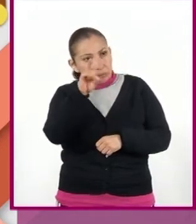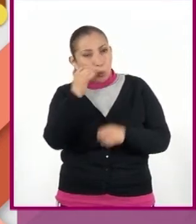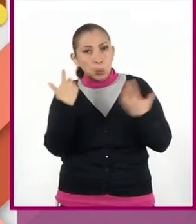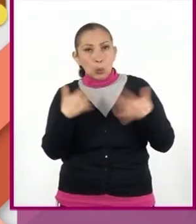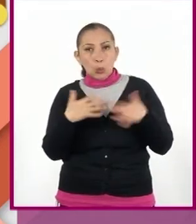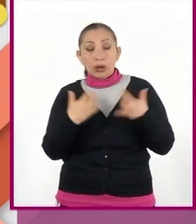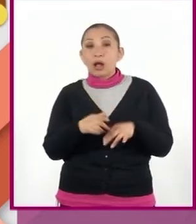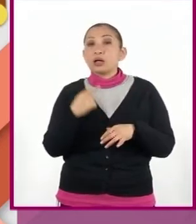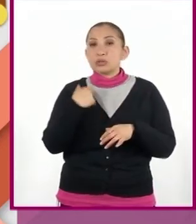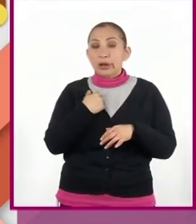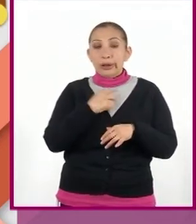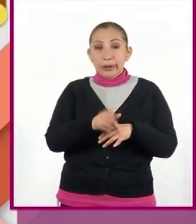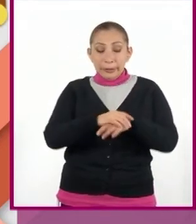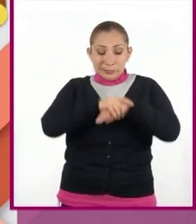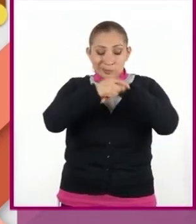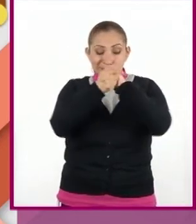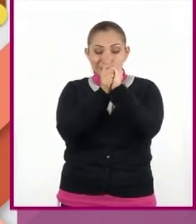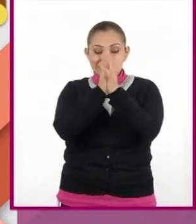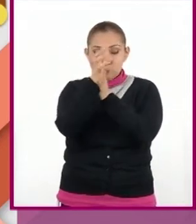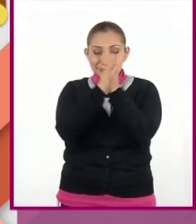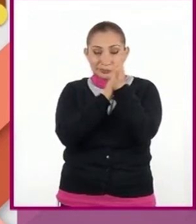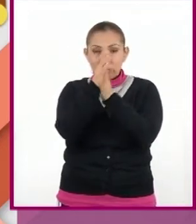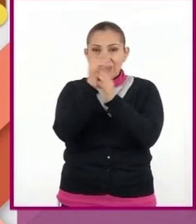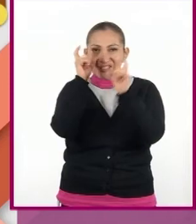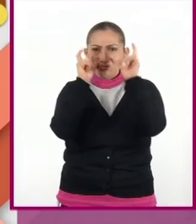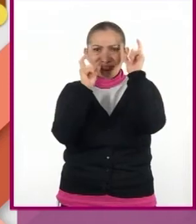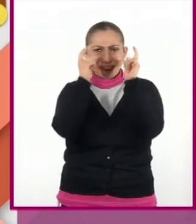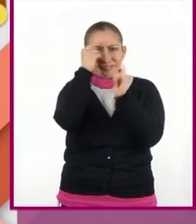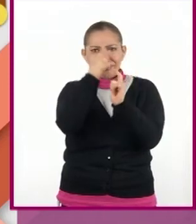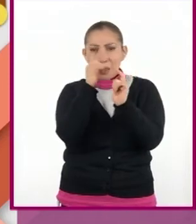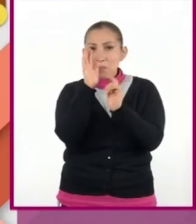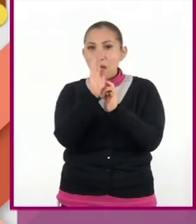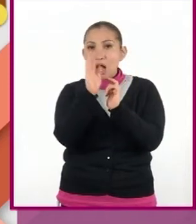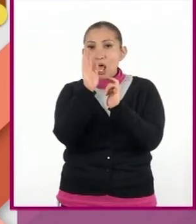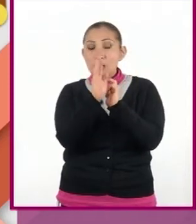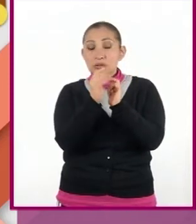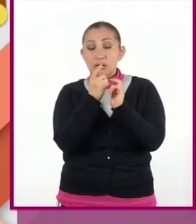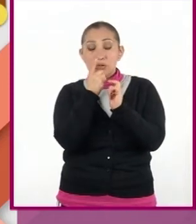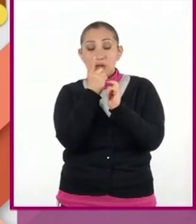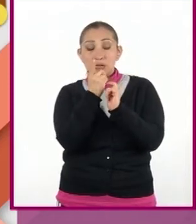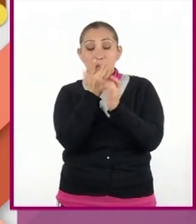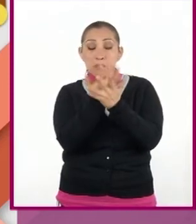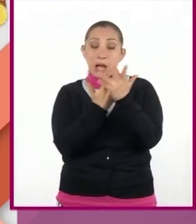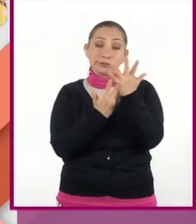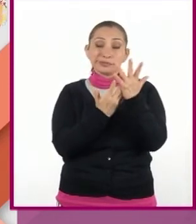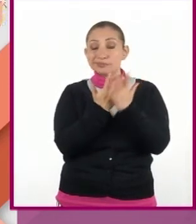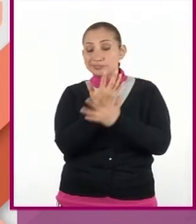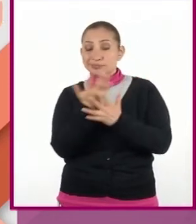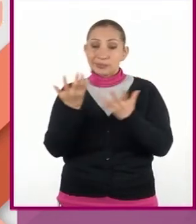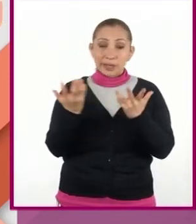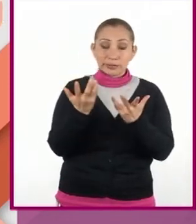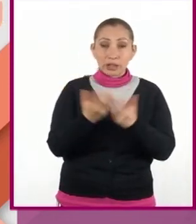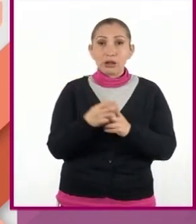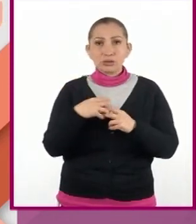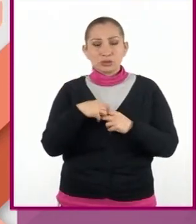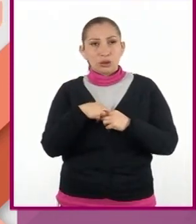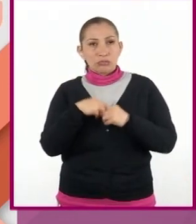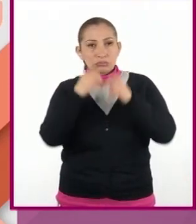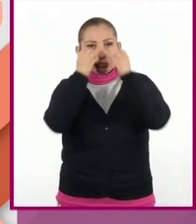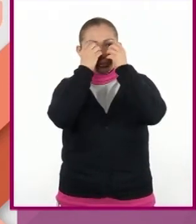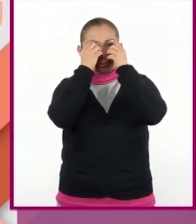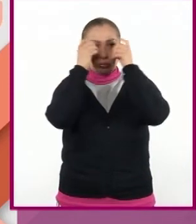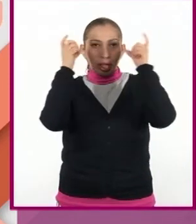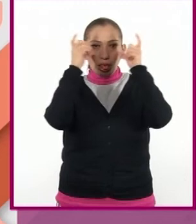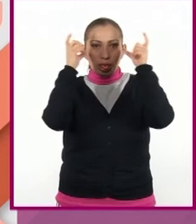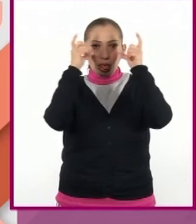Enseguida se restregó los dedos e hizo un gesto como si hubiera pronunciado, manos a la obra. Yo abrí tamaños